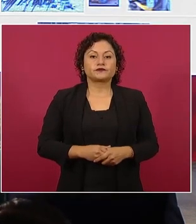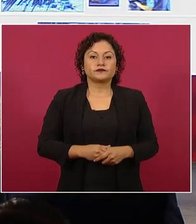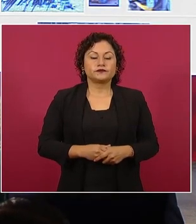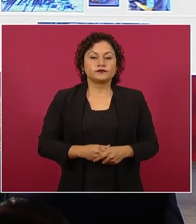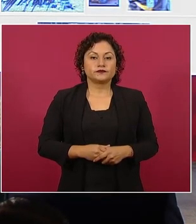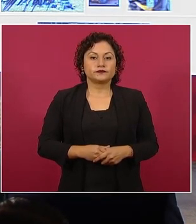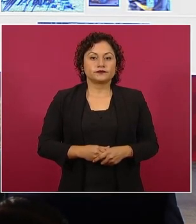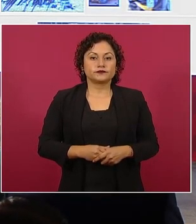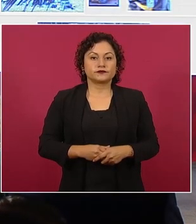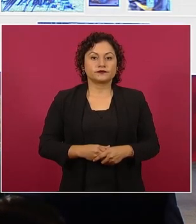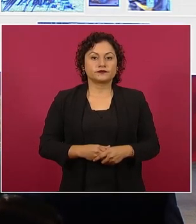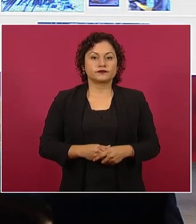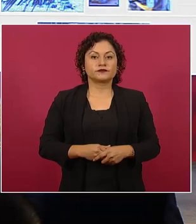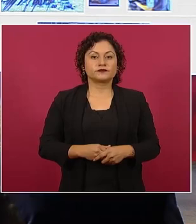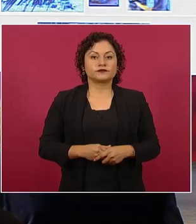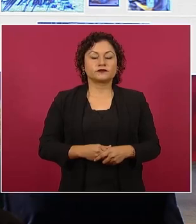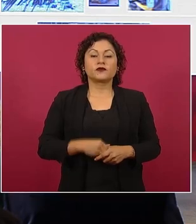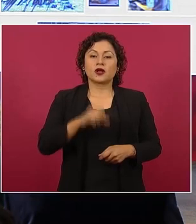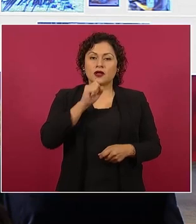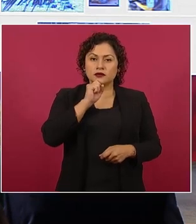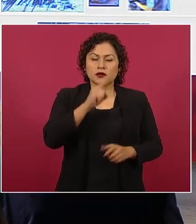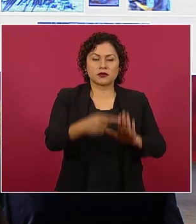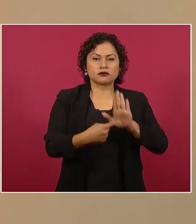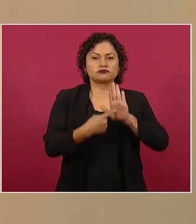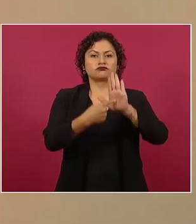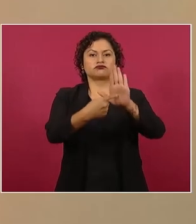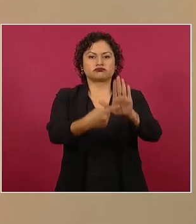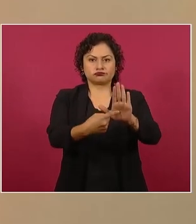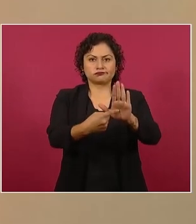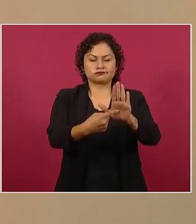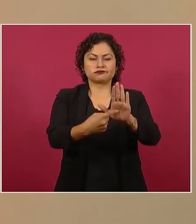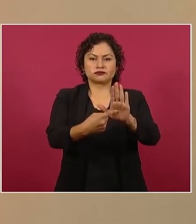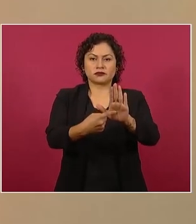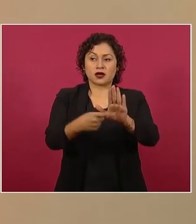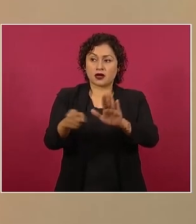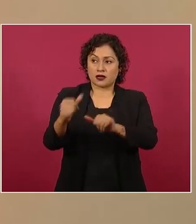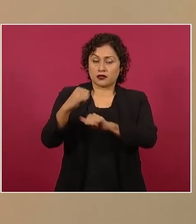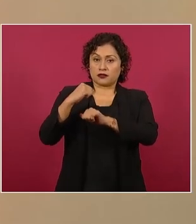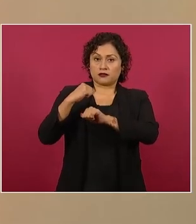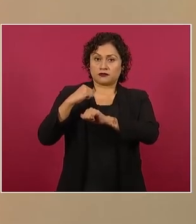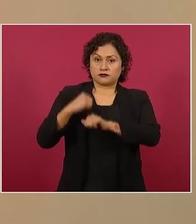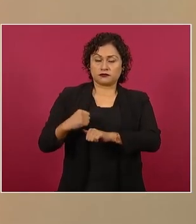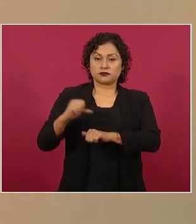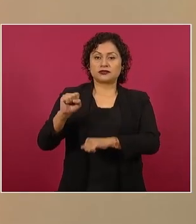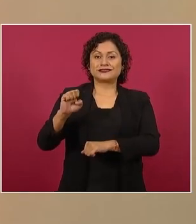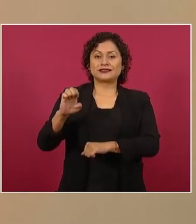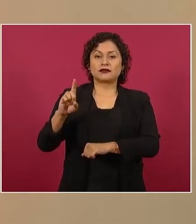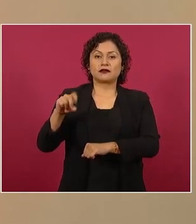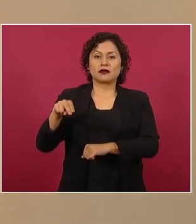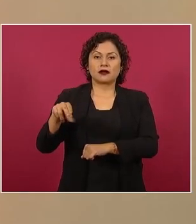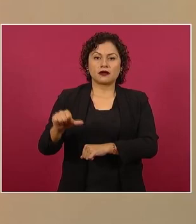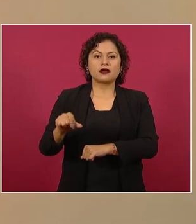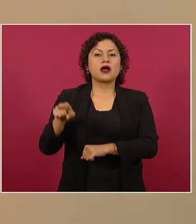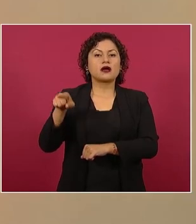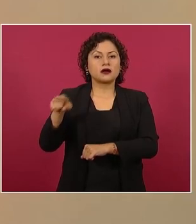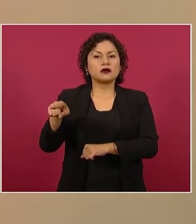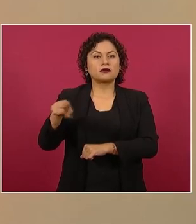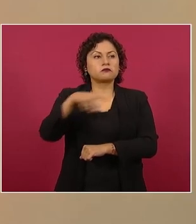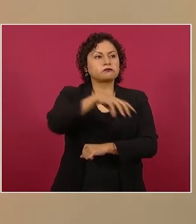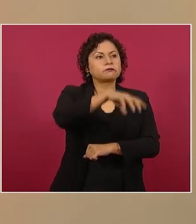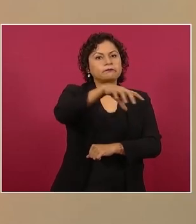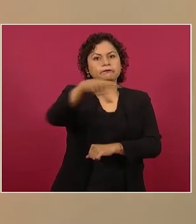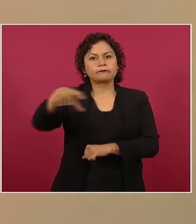diversos operativos que ha realizado la Secretaría de la Defensa Nacional en municipios de